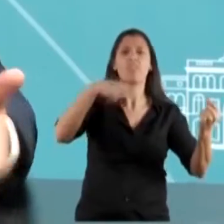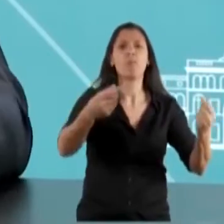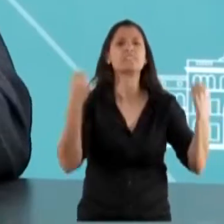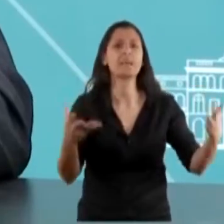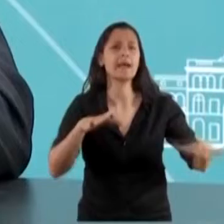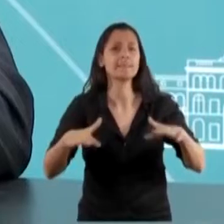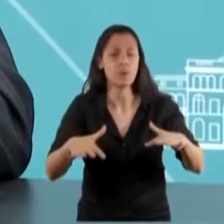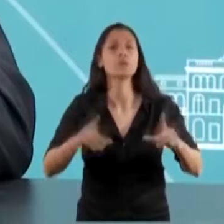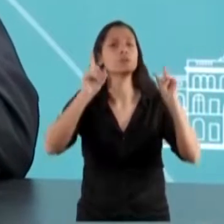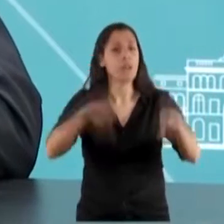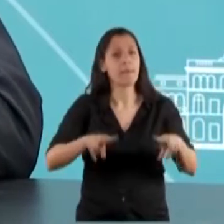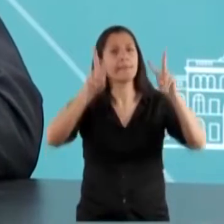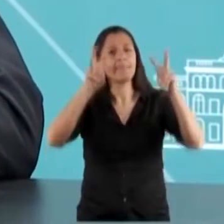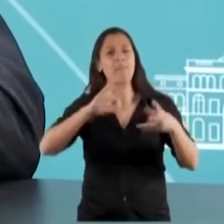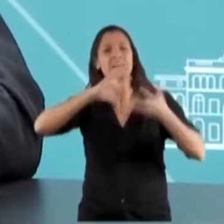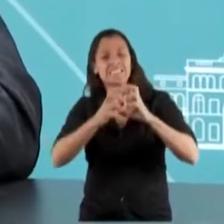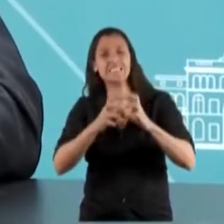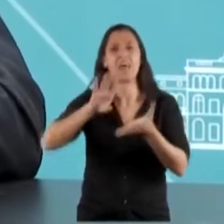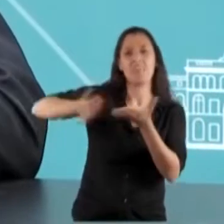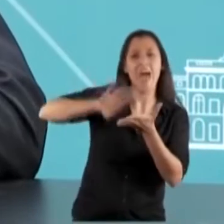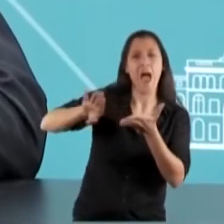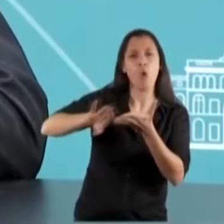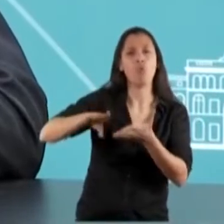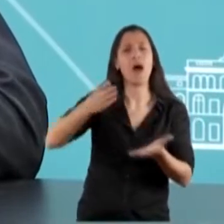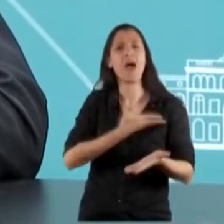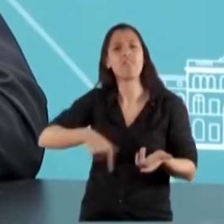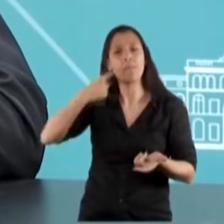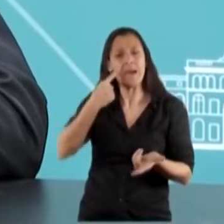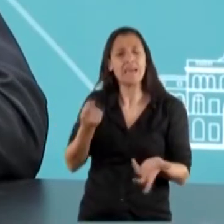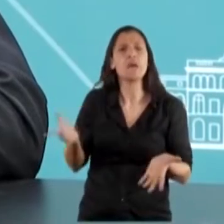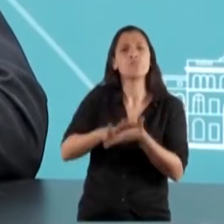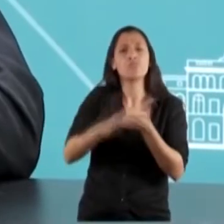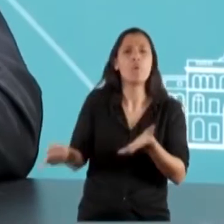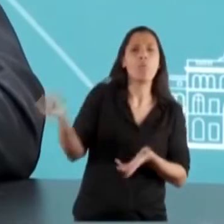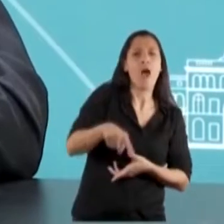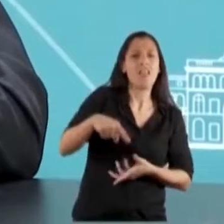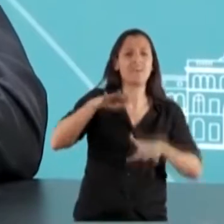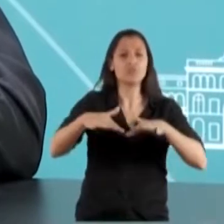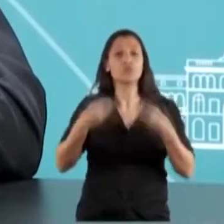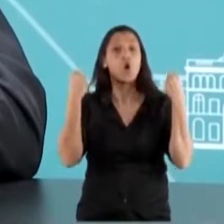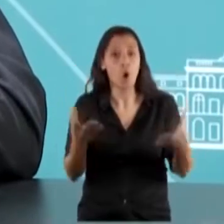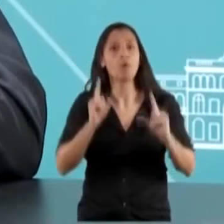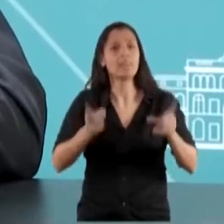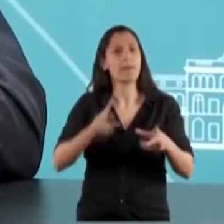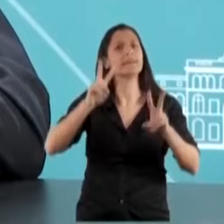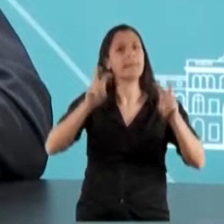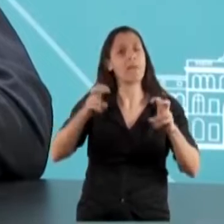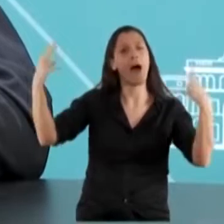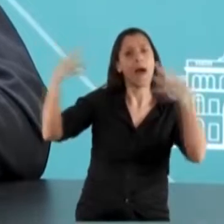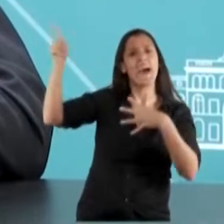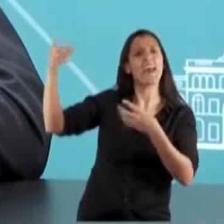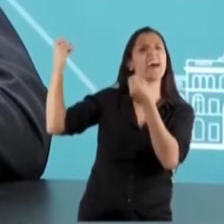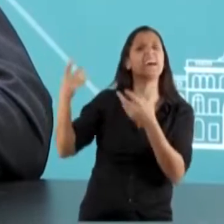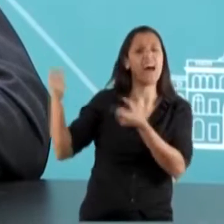deuda y recuperación y cómo las consecuencias de la guerra impactan en nuestro país. También